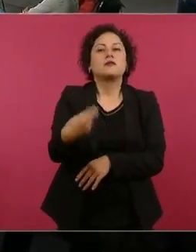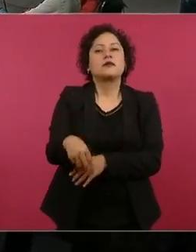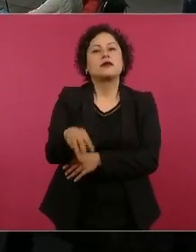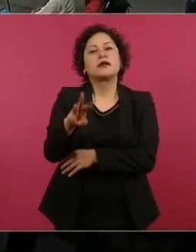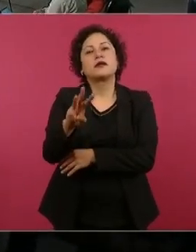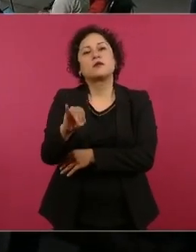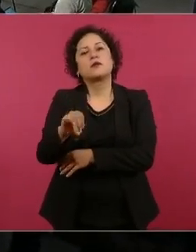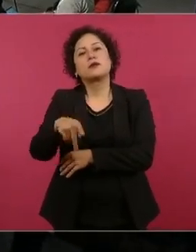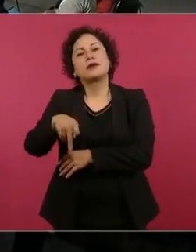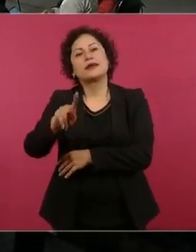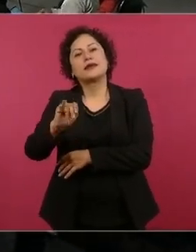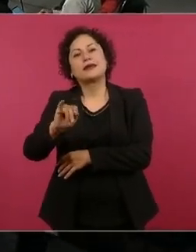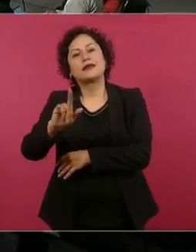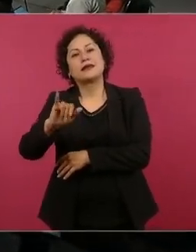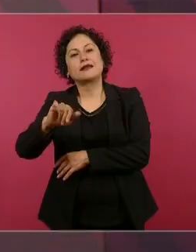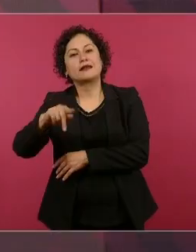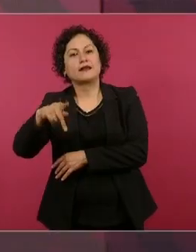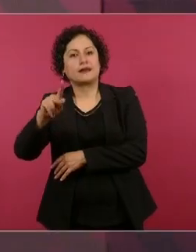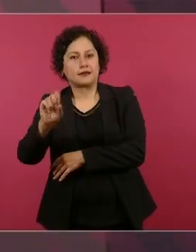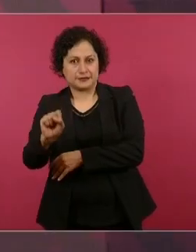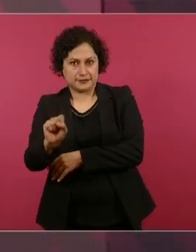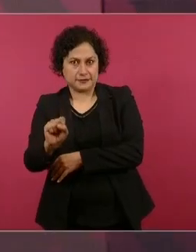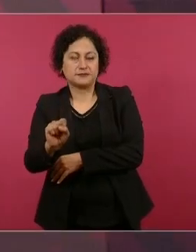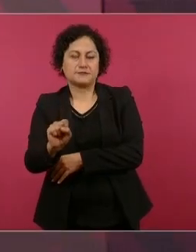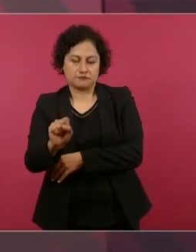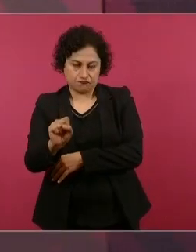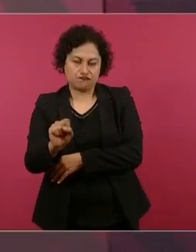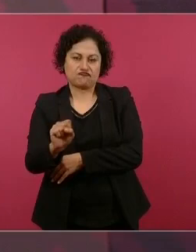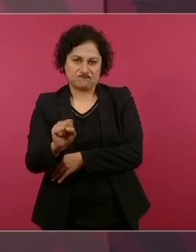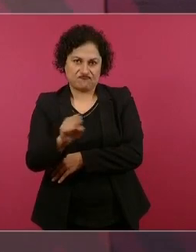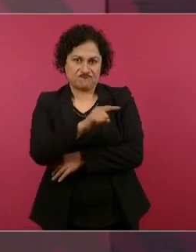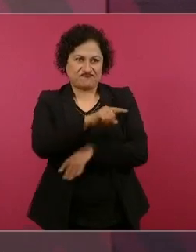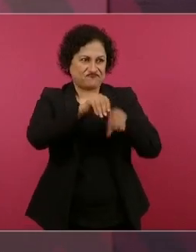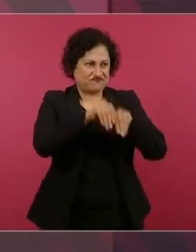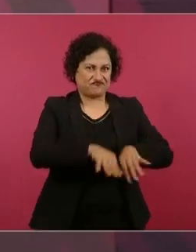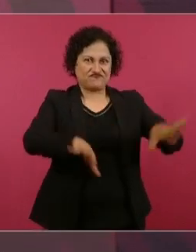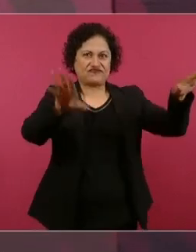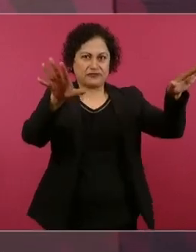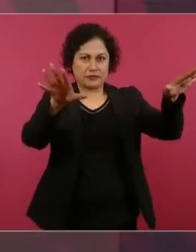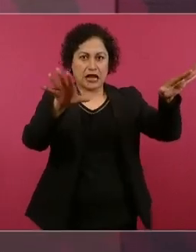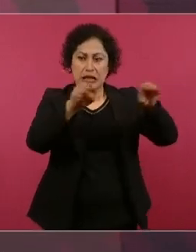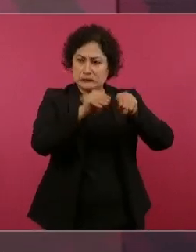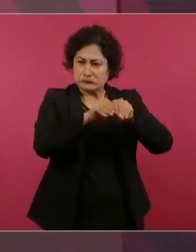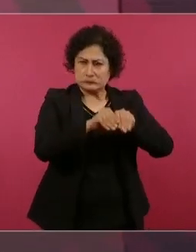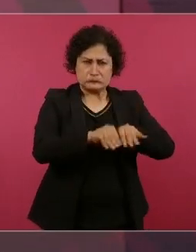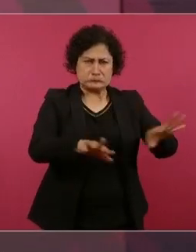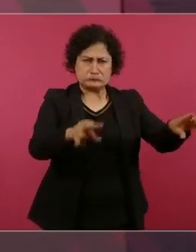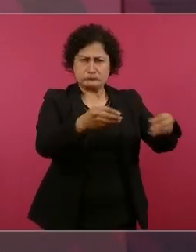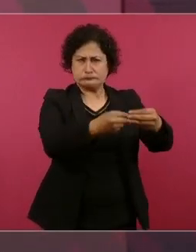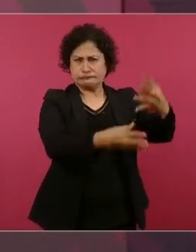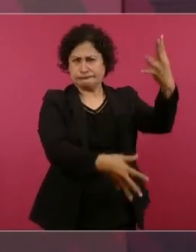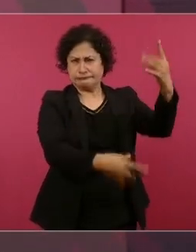Entonces, aparece en esos documentos